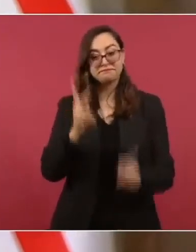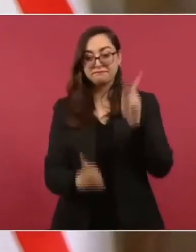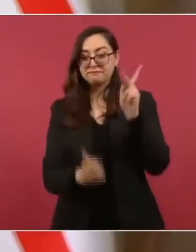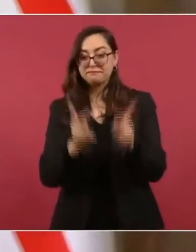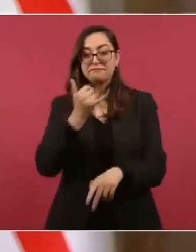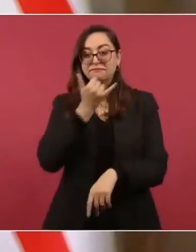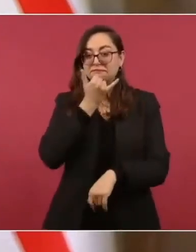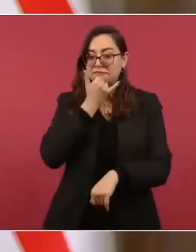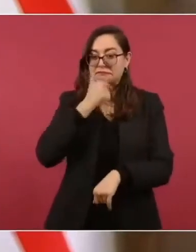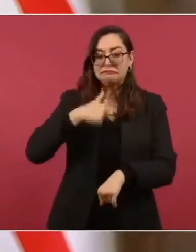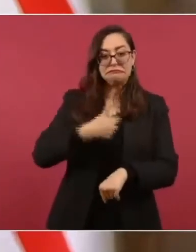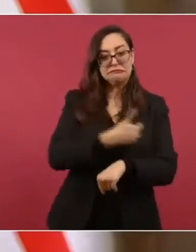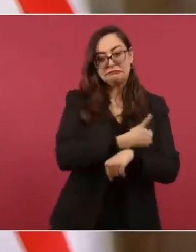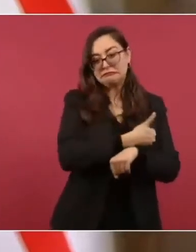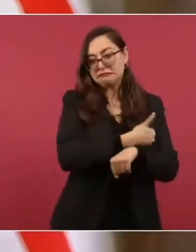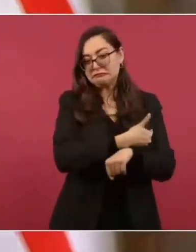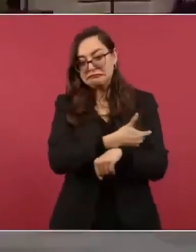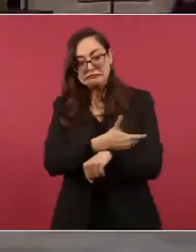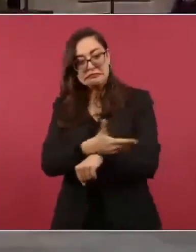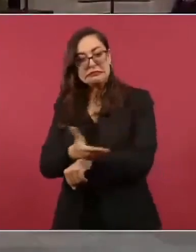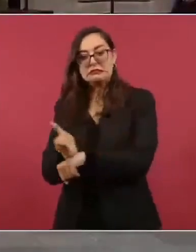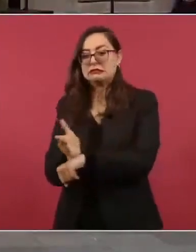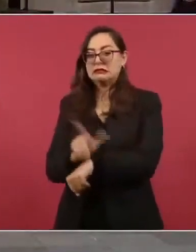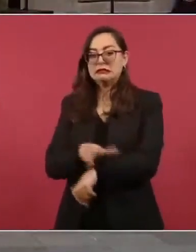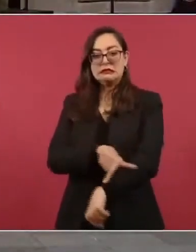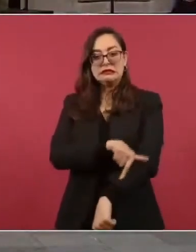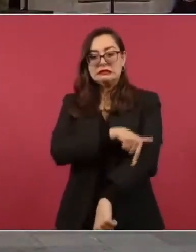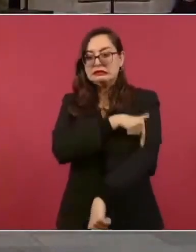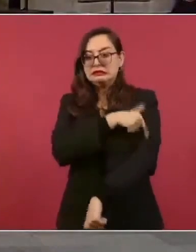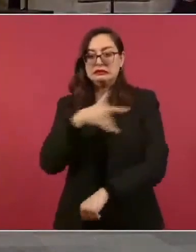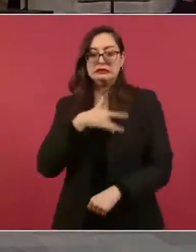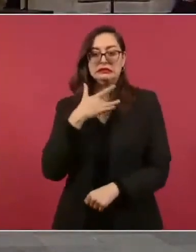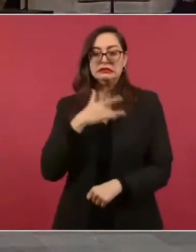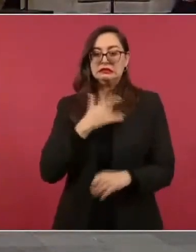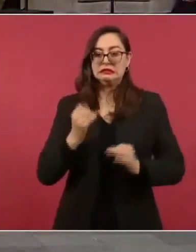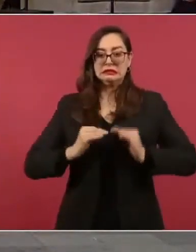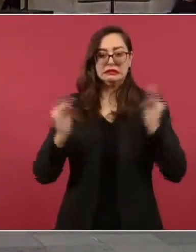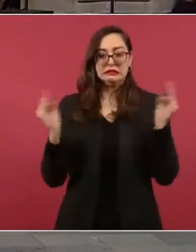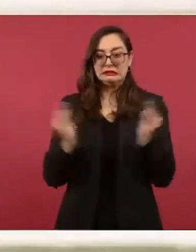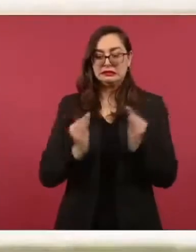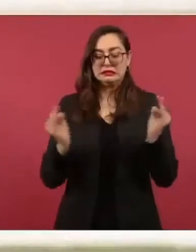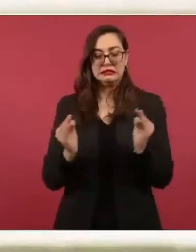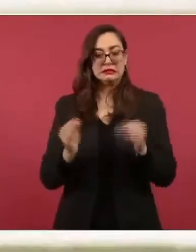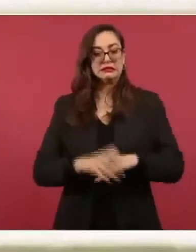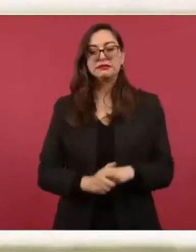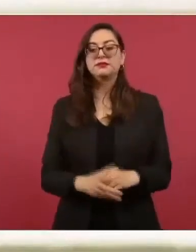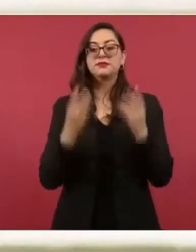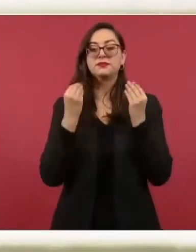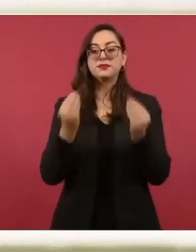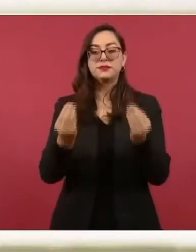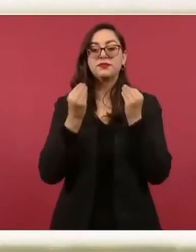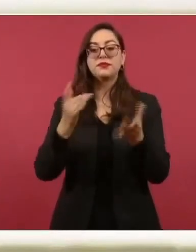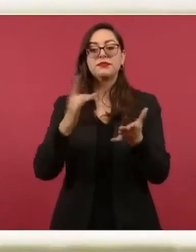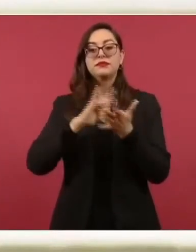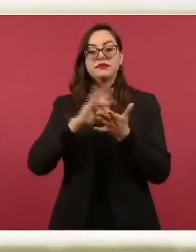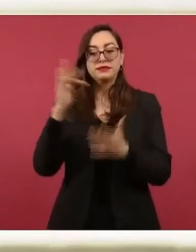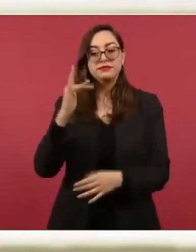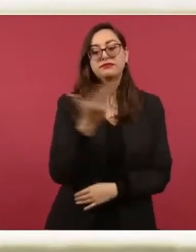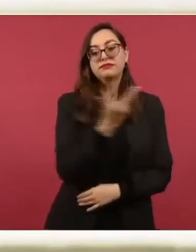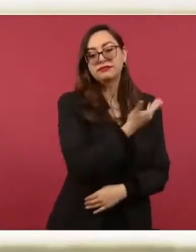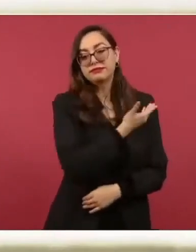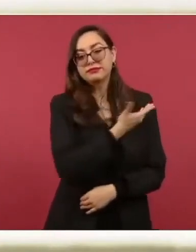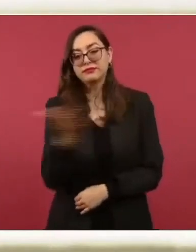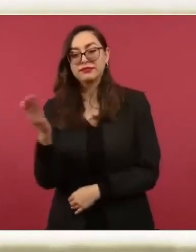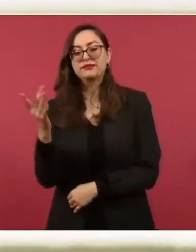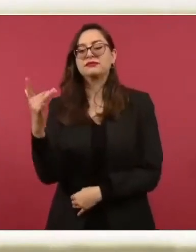pasé del tiempo y hay mucho frío. Muchísimas gracias de todo corazón.